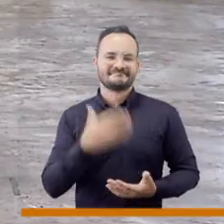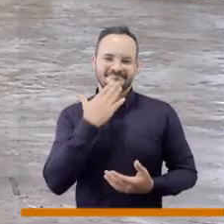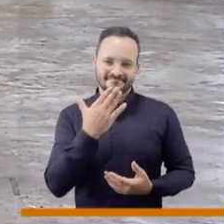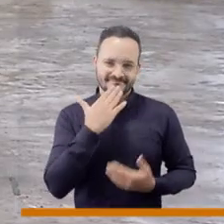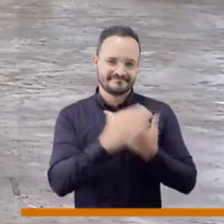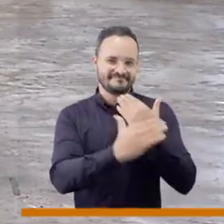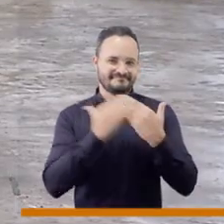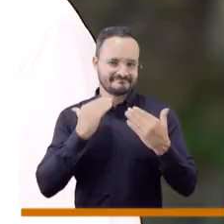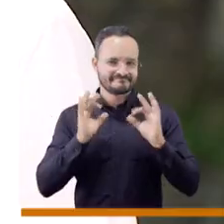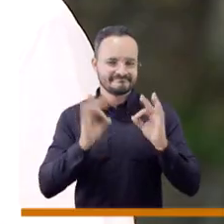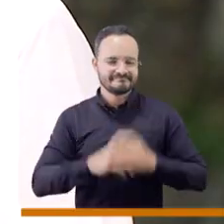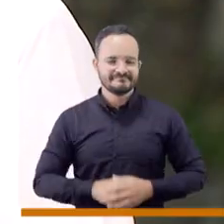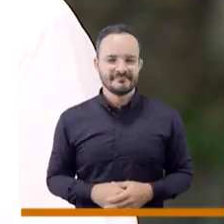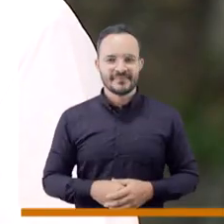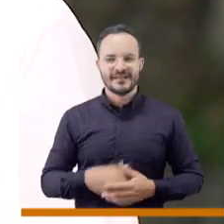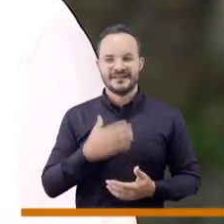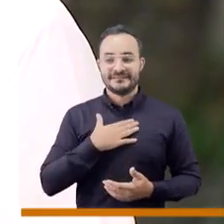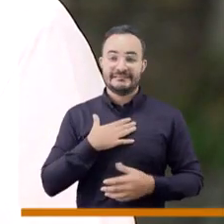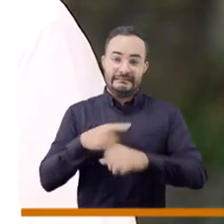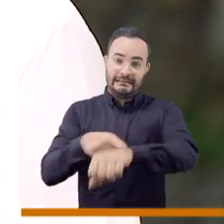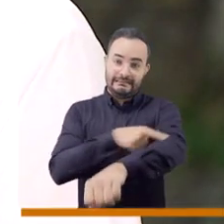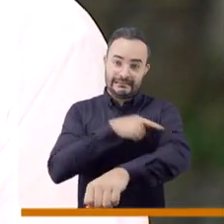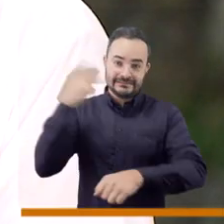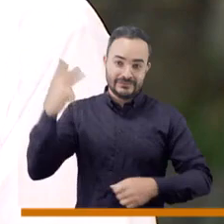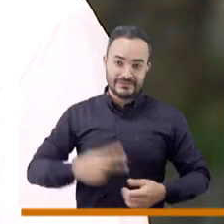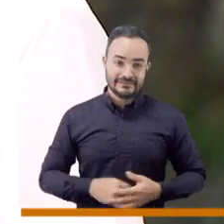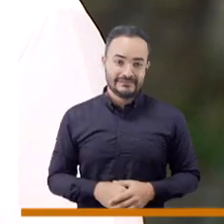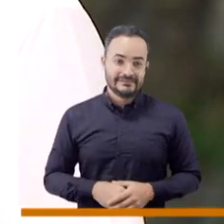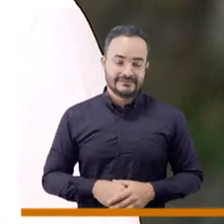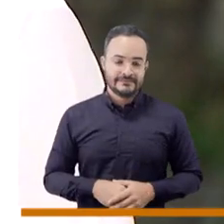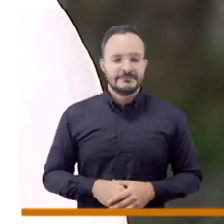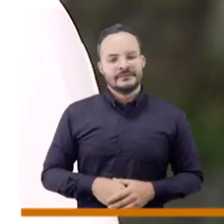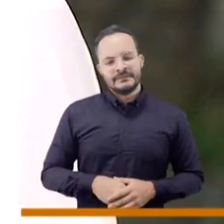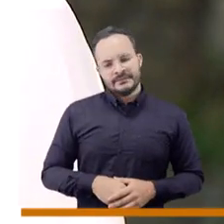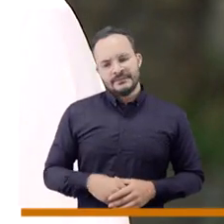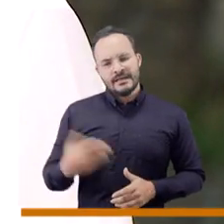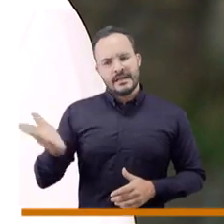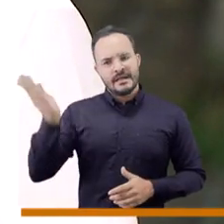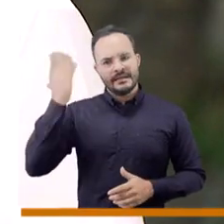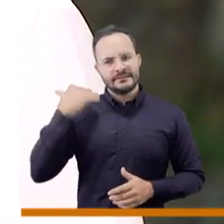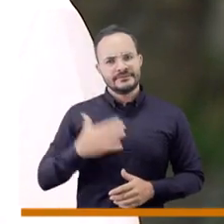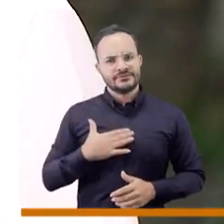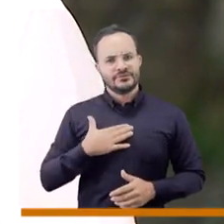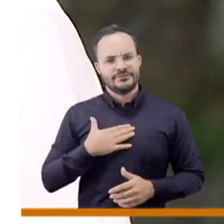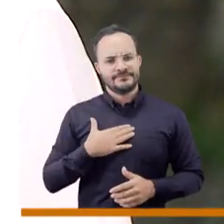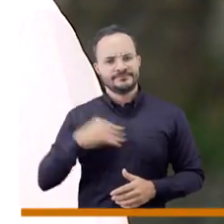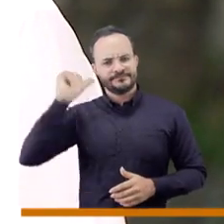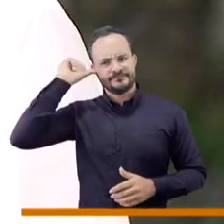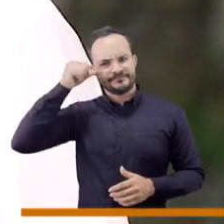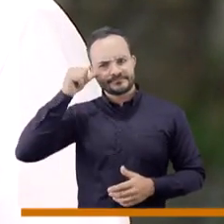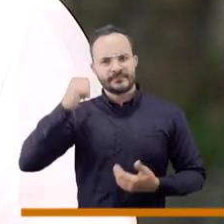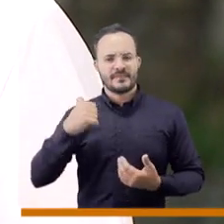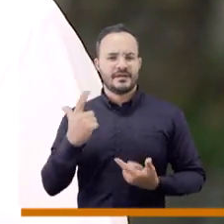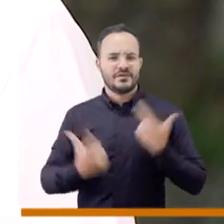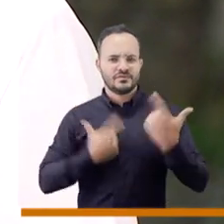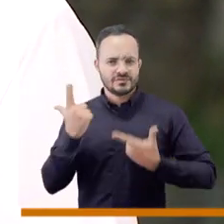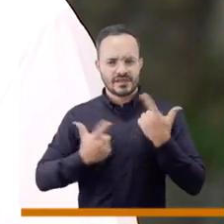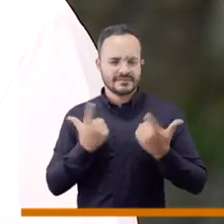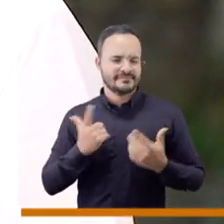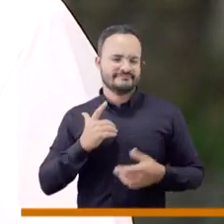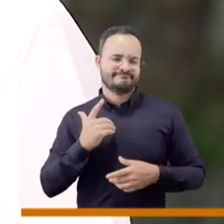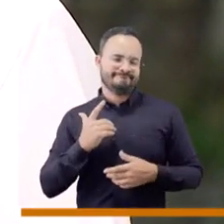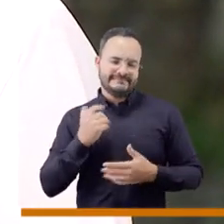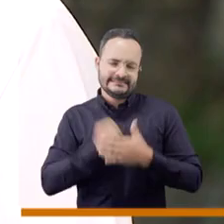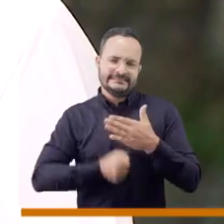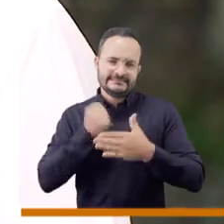Papá Giovanni? Papá Giovanni. Muchas gracias por esta invitación, es una historia larga pero eso fue de la lucha que comencé yo en